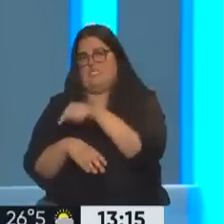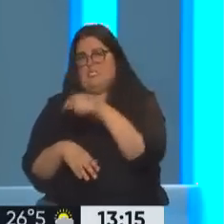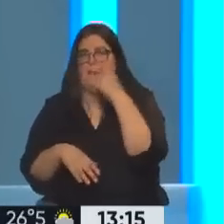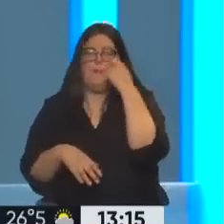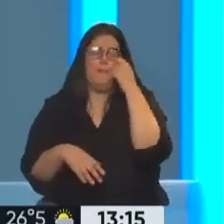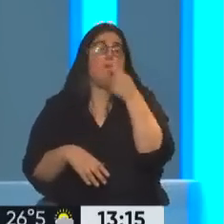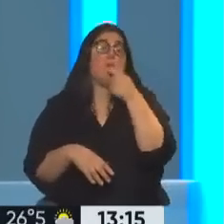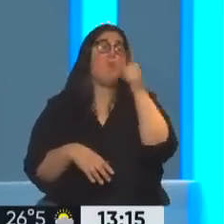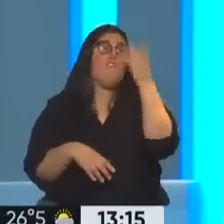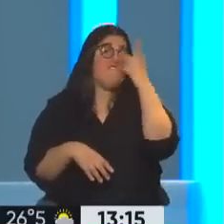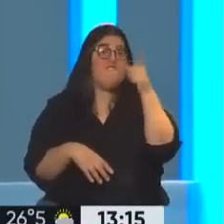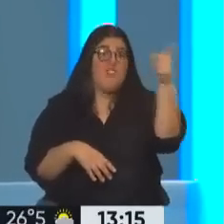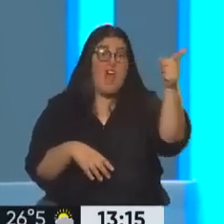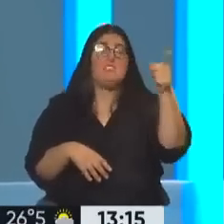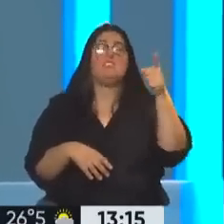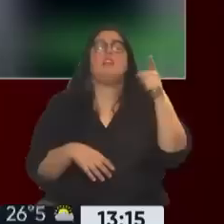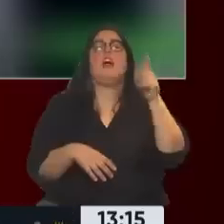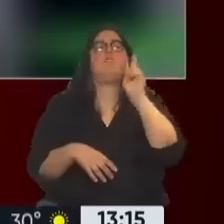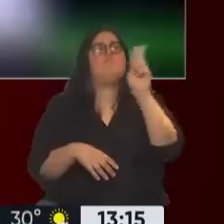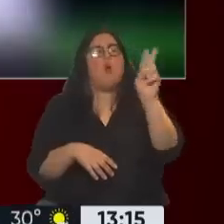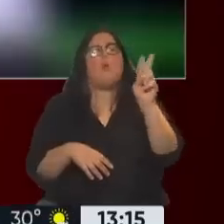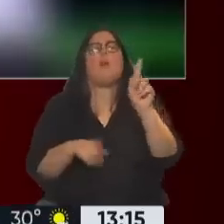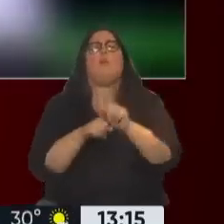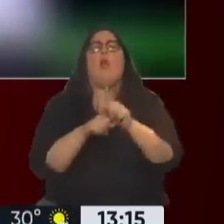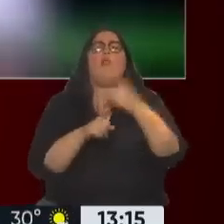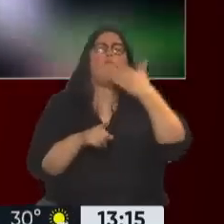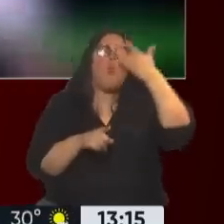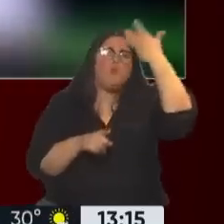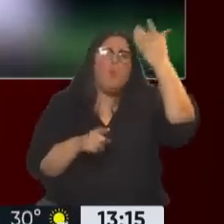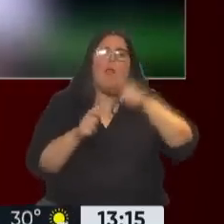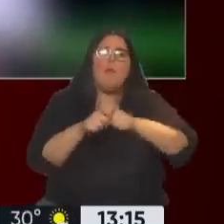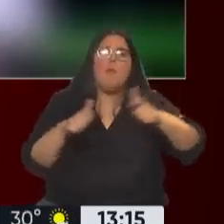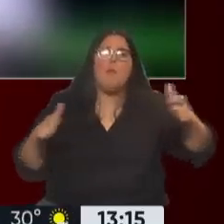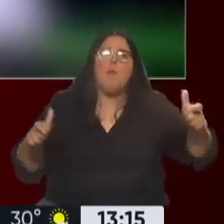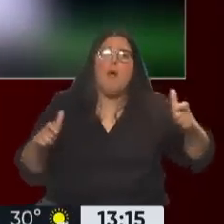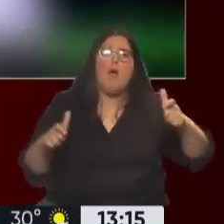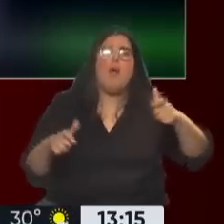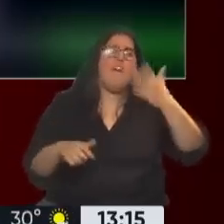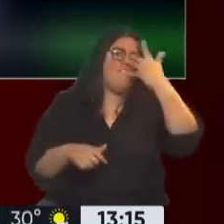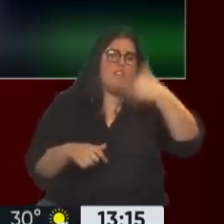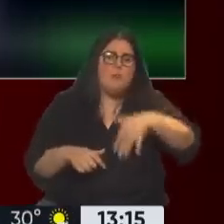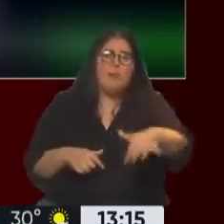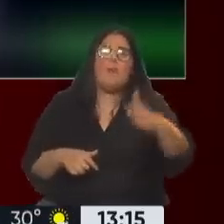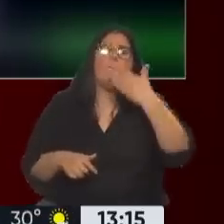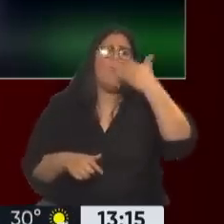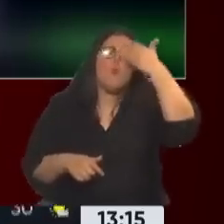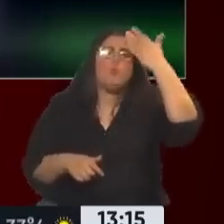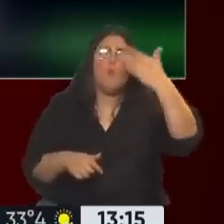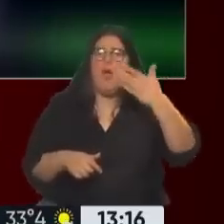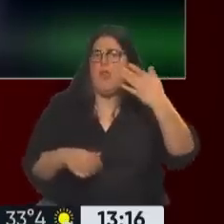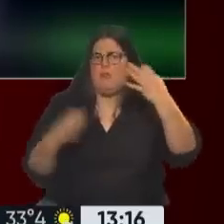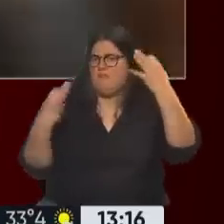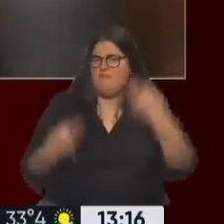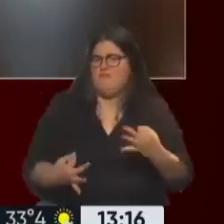la tendencia demográfica de los musulmanes, Francia en pocas décadas será musulmana. Y eso desespera a los franceses y